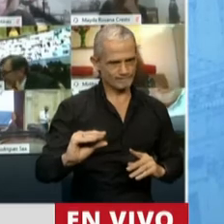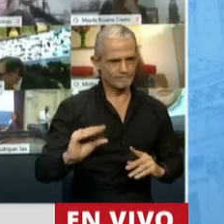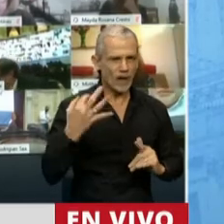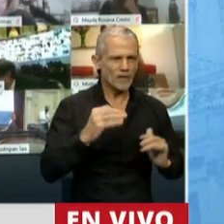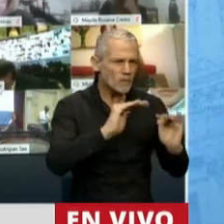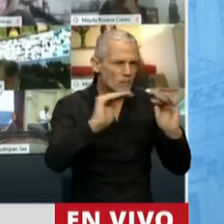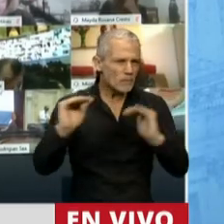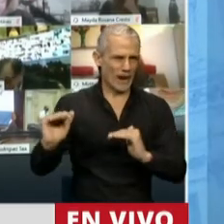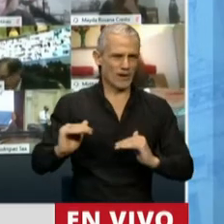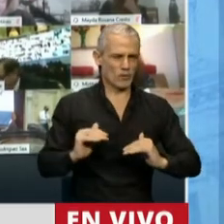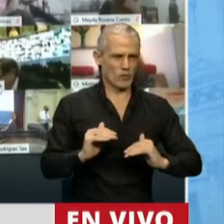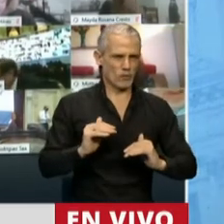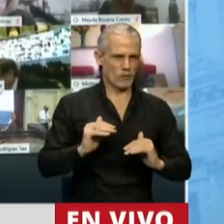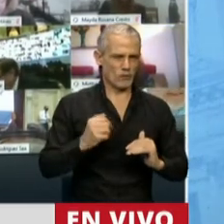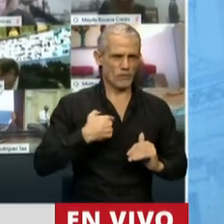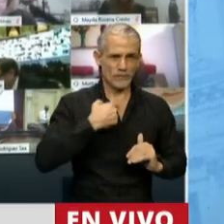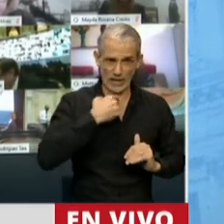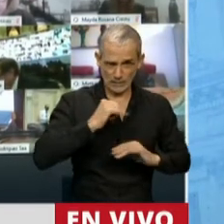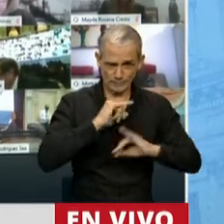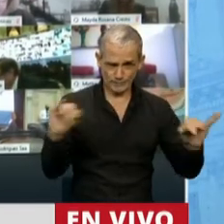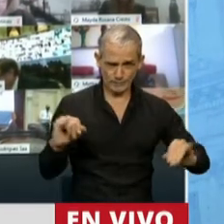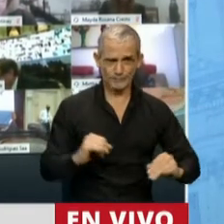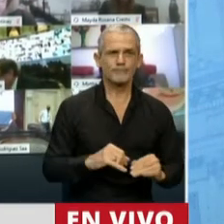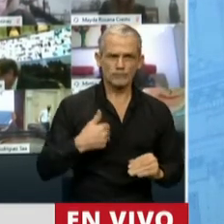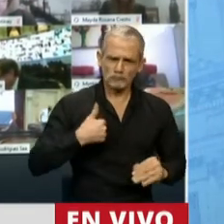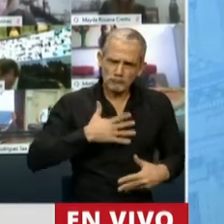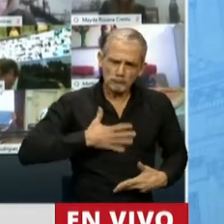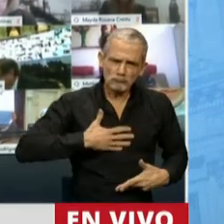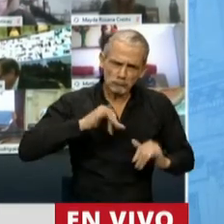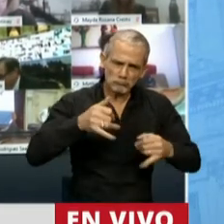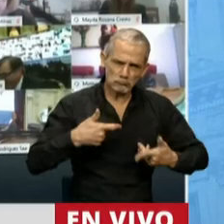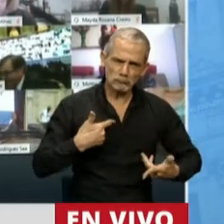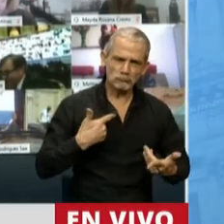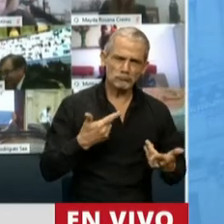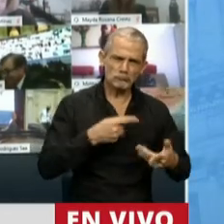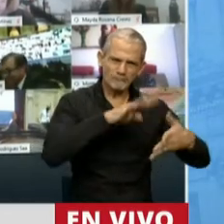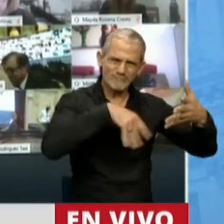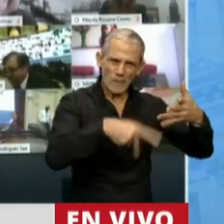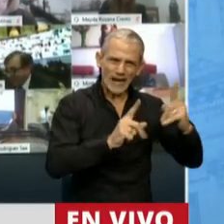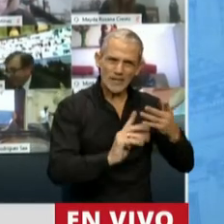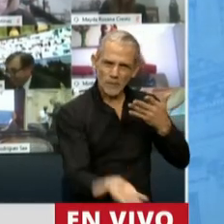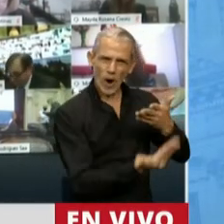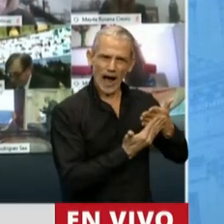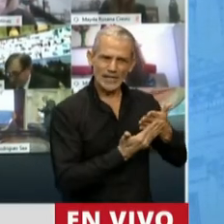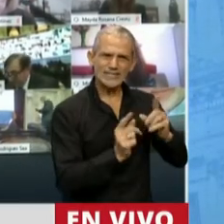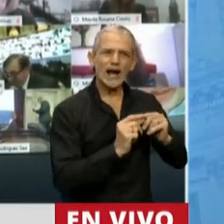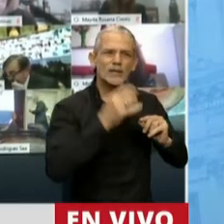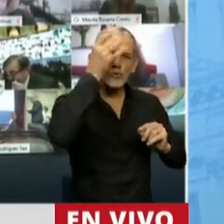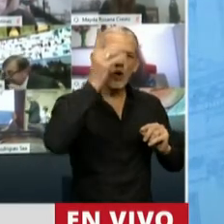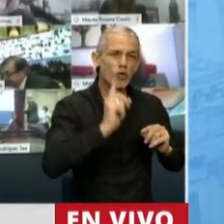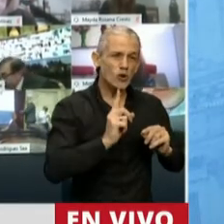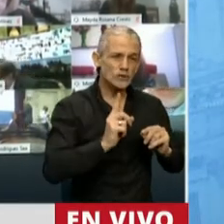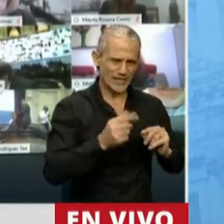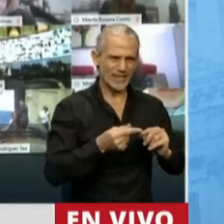quería marcar, y fundamentalmente quiero manifestar que celebro la aplicación de la planilla anexa al artículo 12,